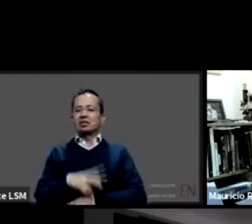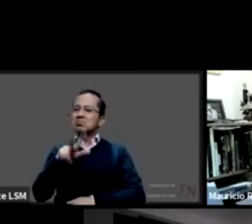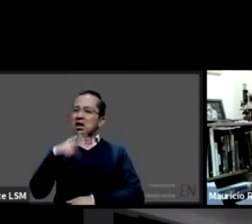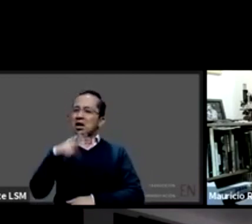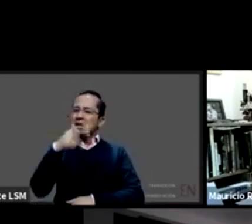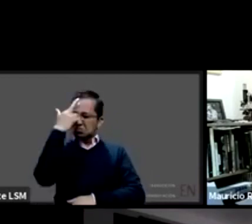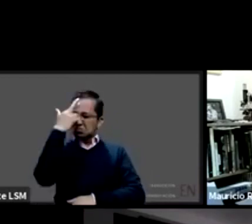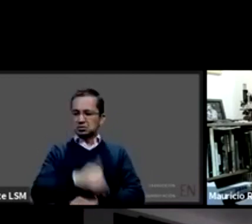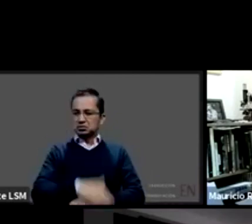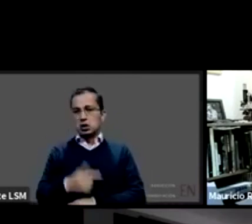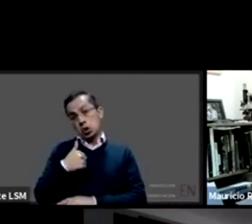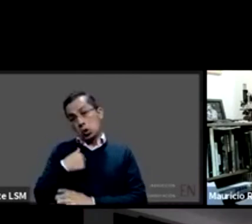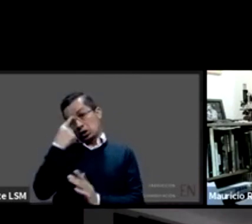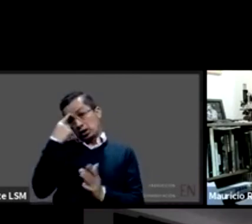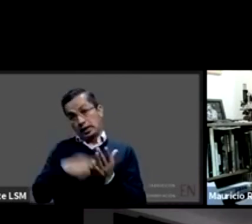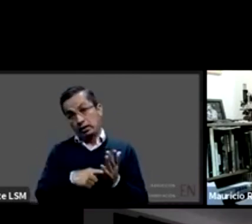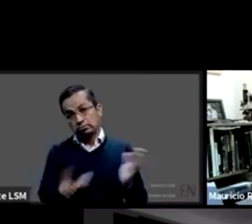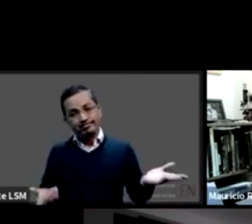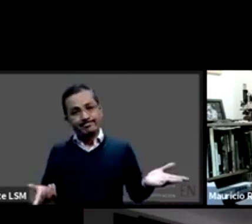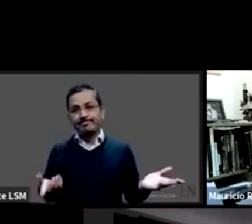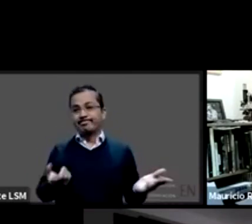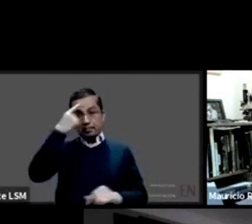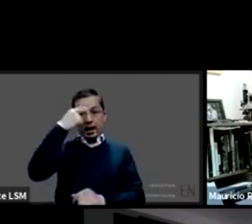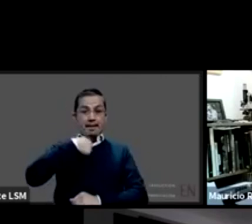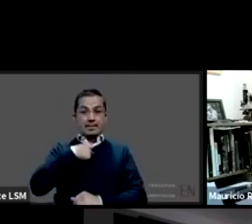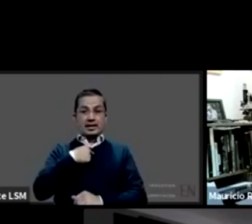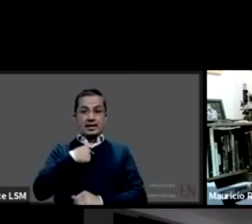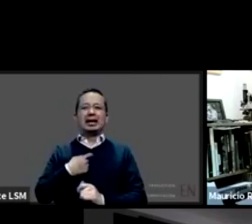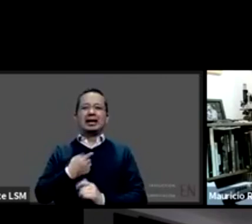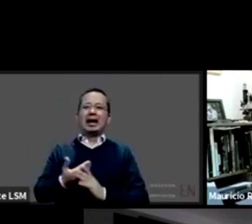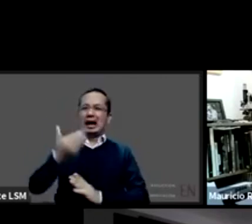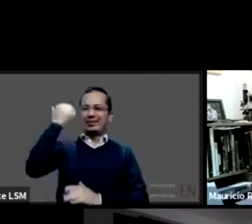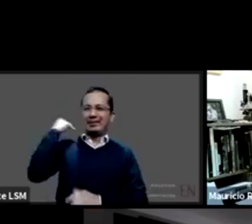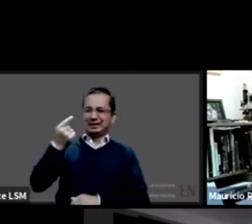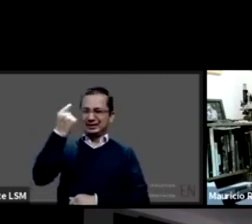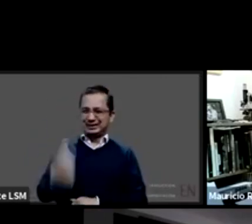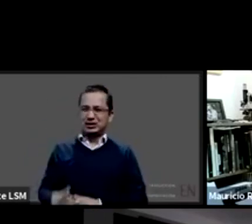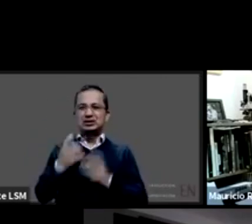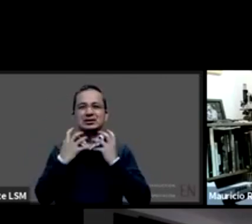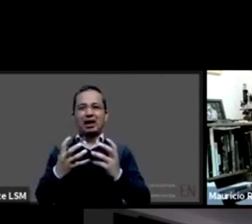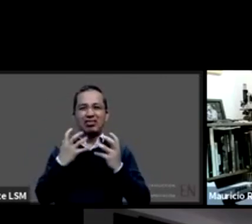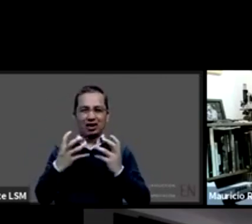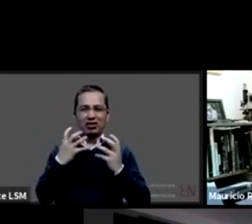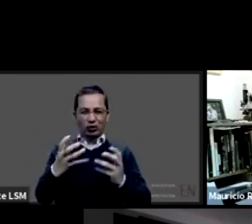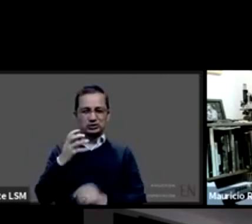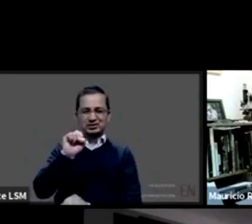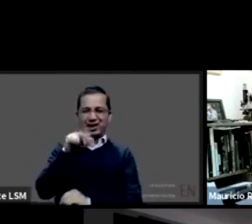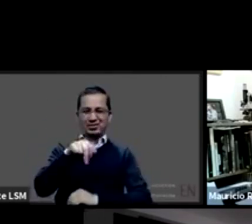santa claus siempre me trató muy bien y las cartas a santa claus